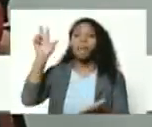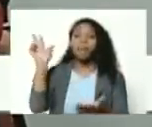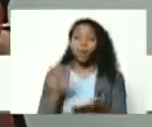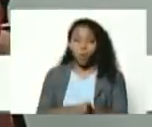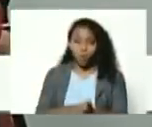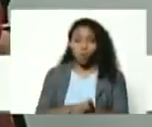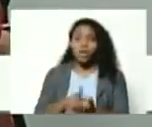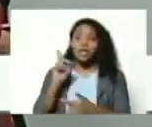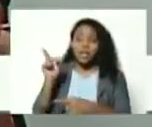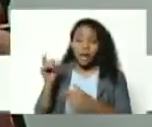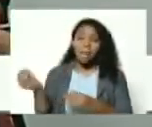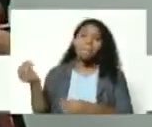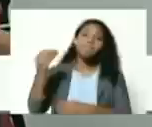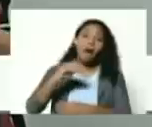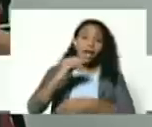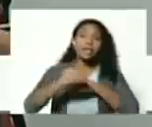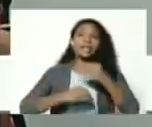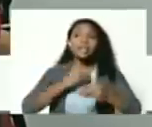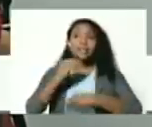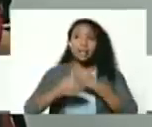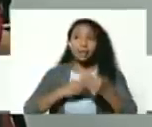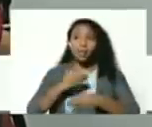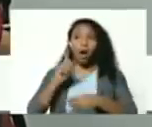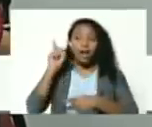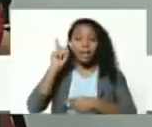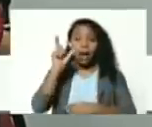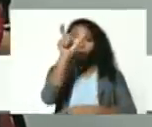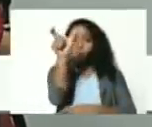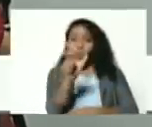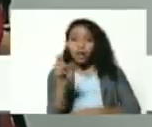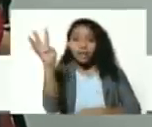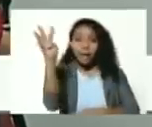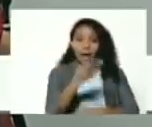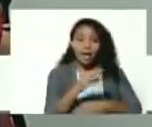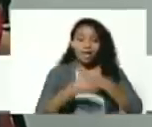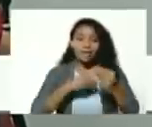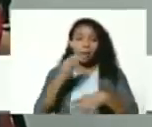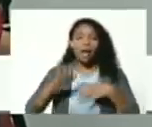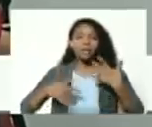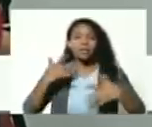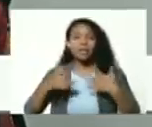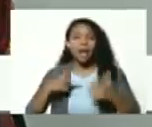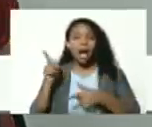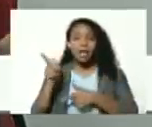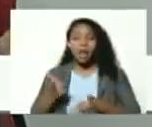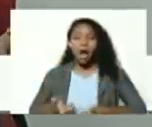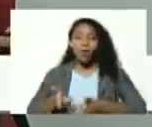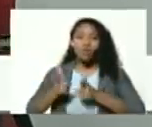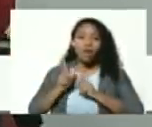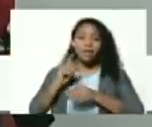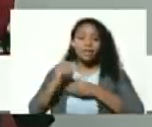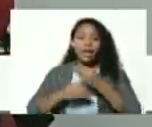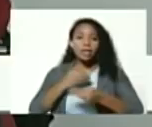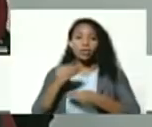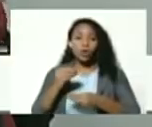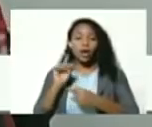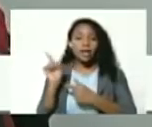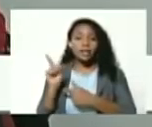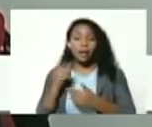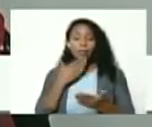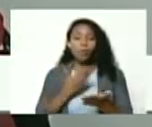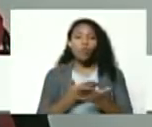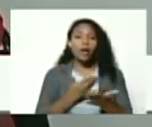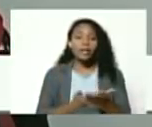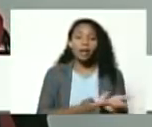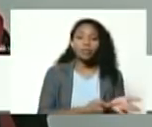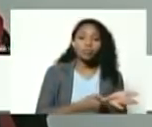aprobó y además hicimos un acto en Guayana y allí con las autoridades se hizo ese planteamiento de manera que